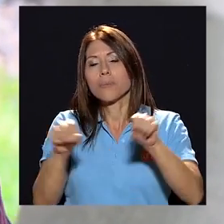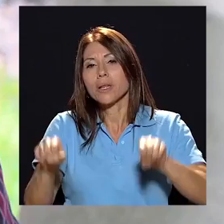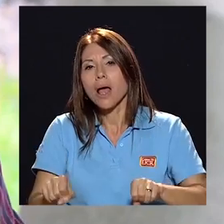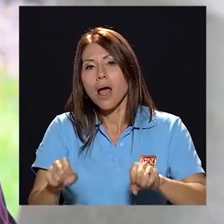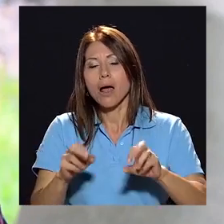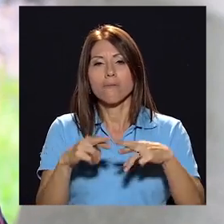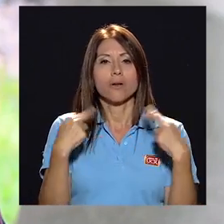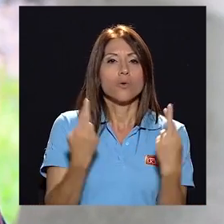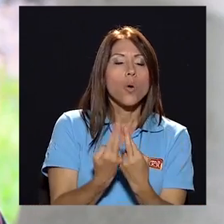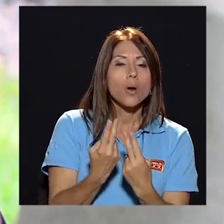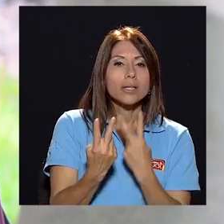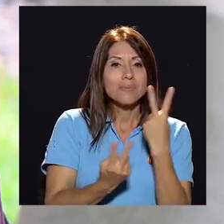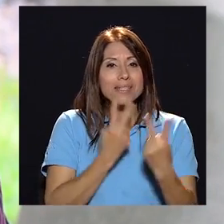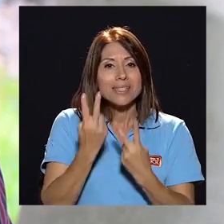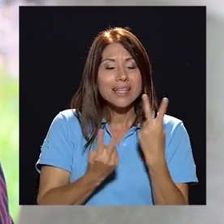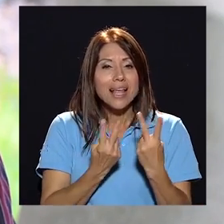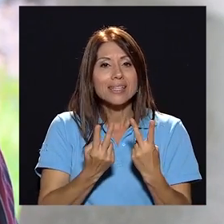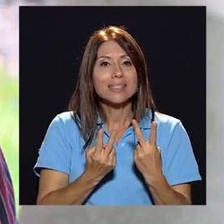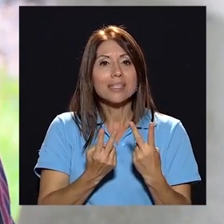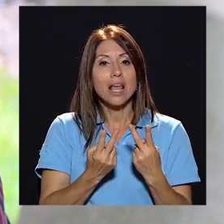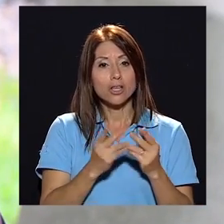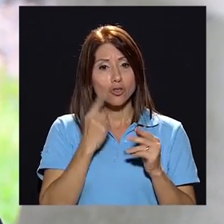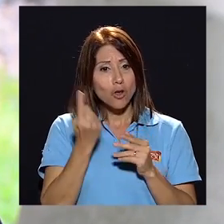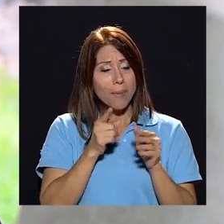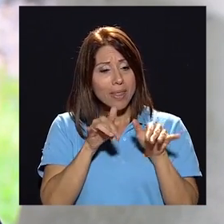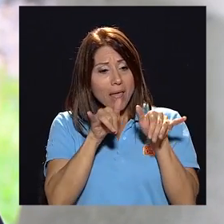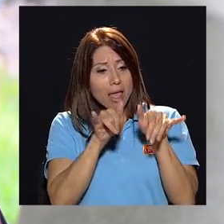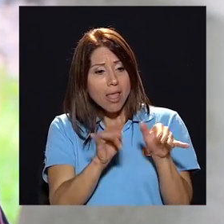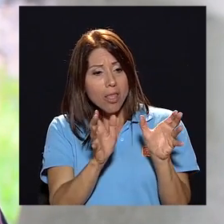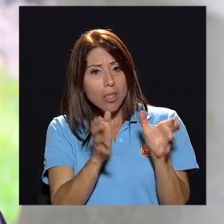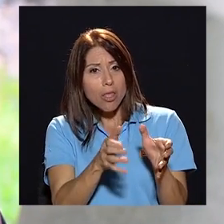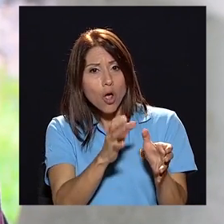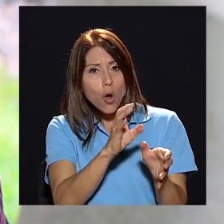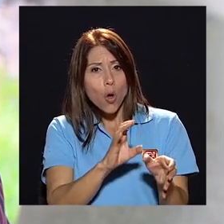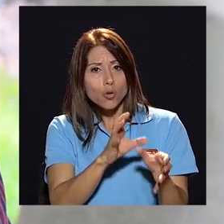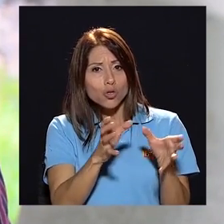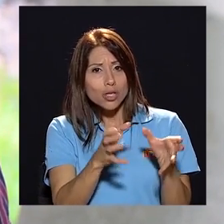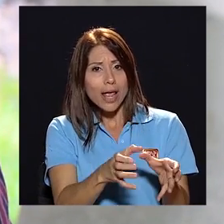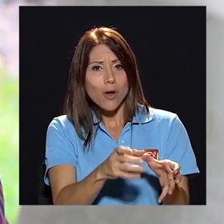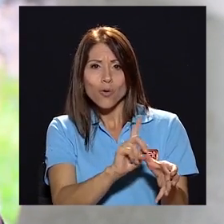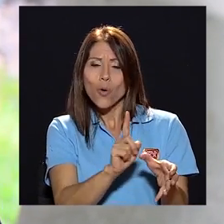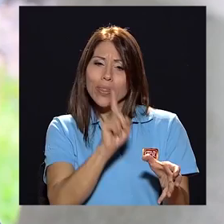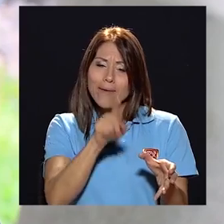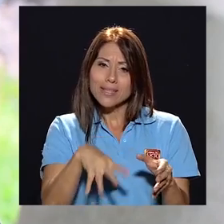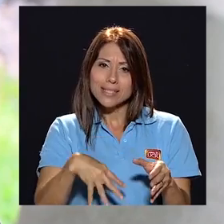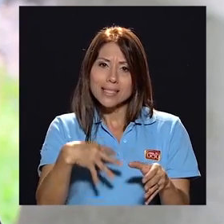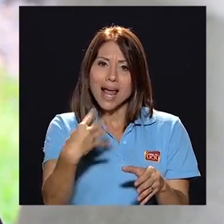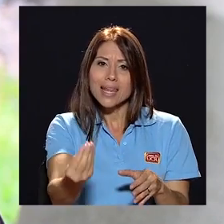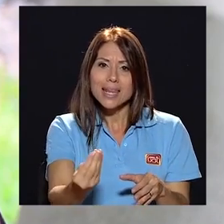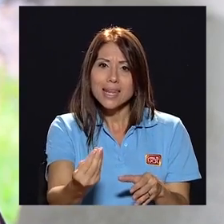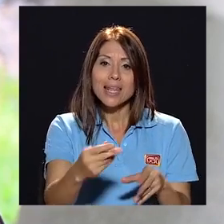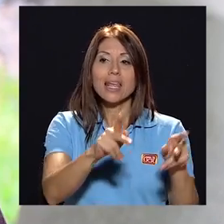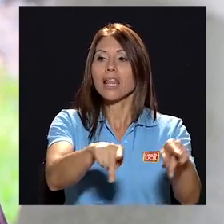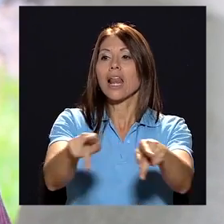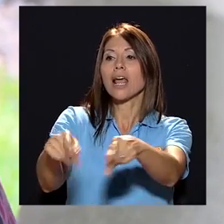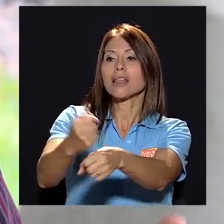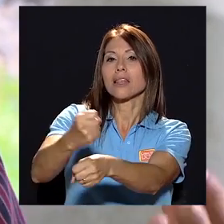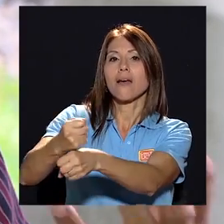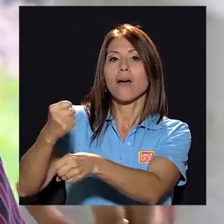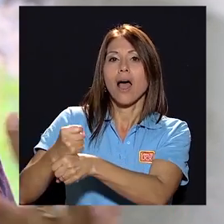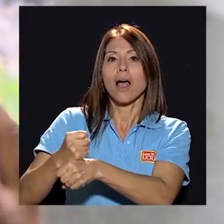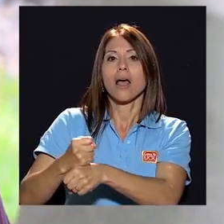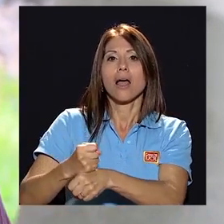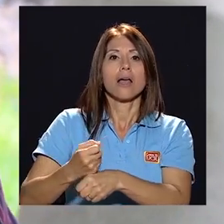con reuniones con visitas tenés que salir del consejo tenés que poner a la gente a trabajar también o si vos te